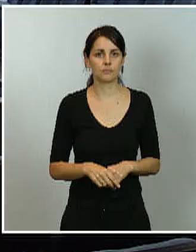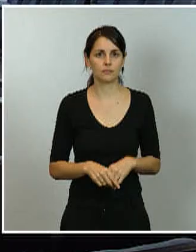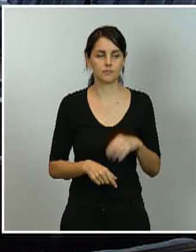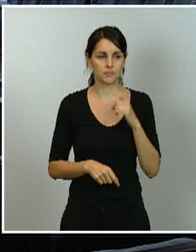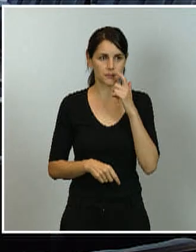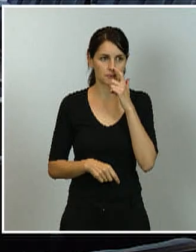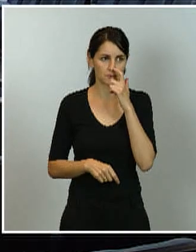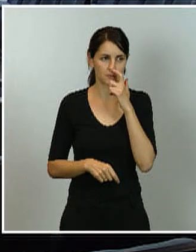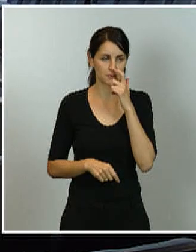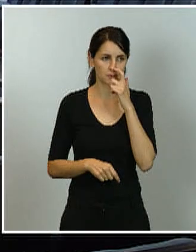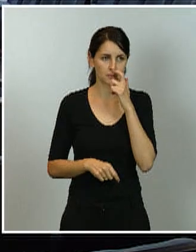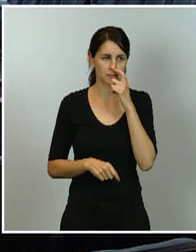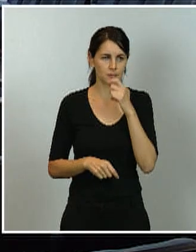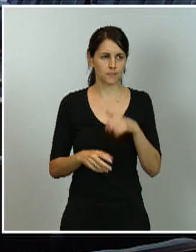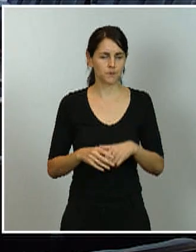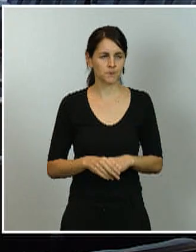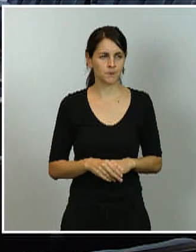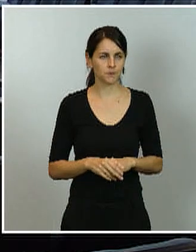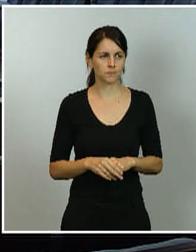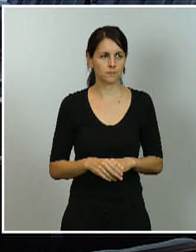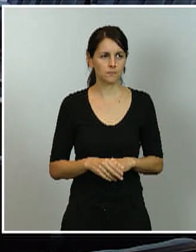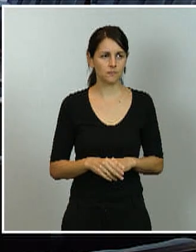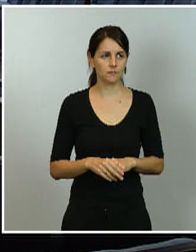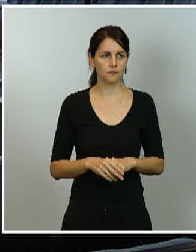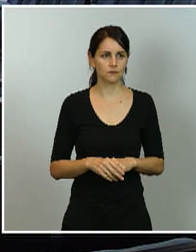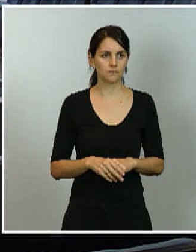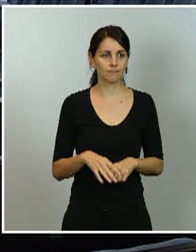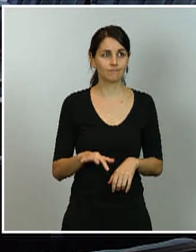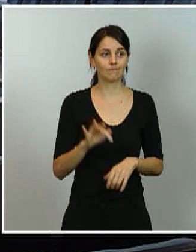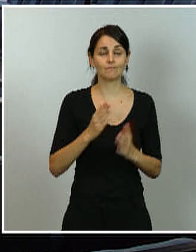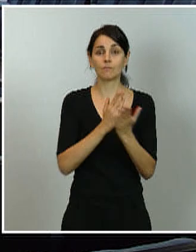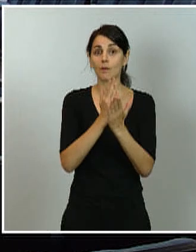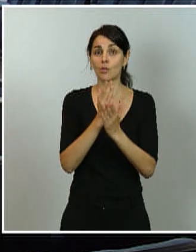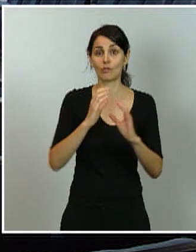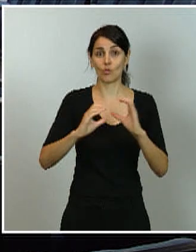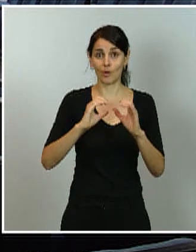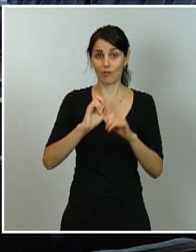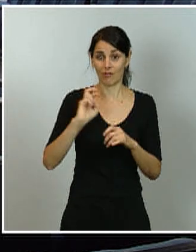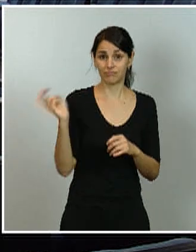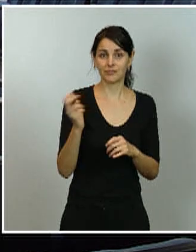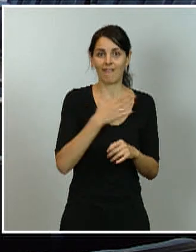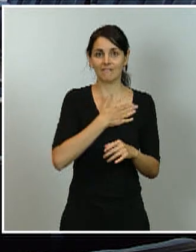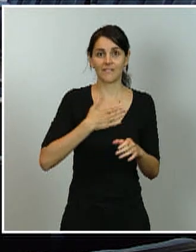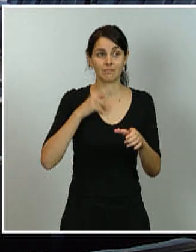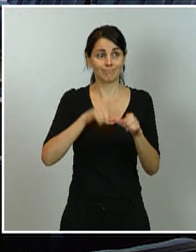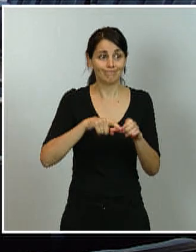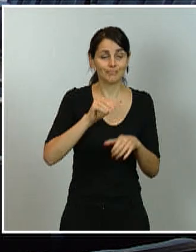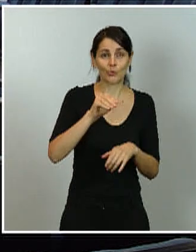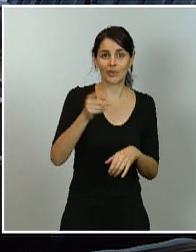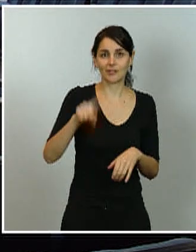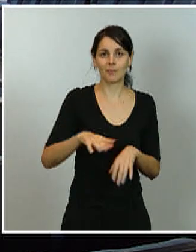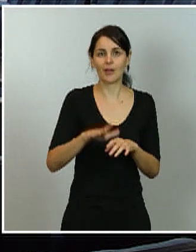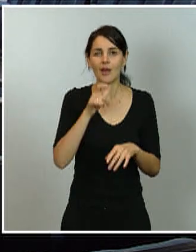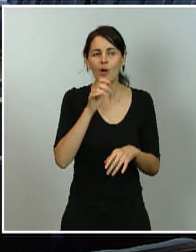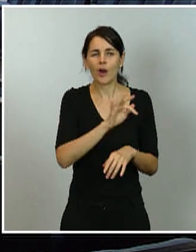Siguen pidiendo palabra distintos medios de comunicación. Algunos en la aplicación no sabemos muy bien el medio al que representan. Juan Pablo Ramírez